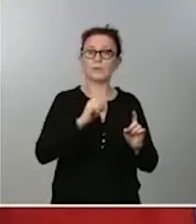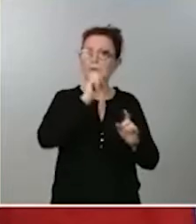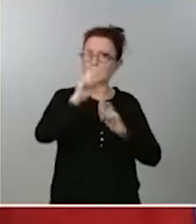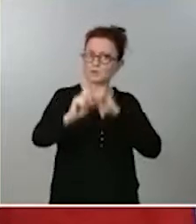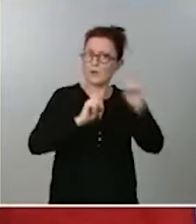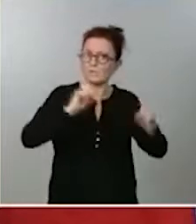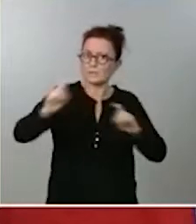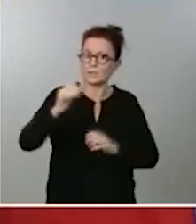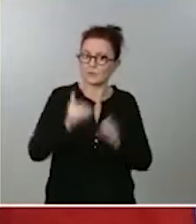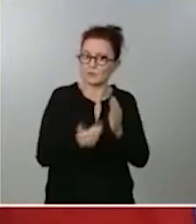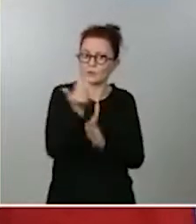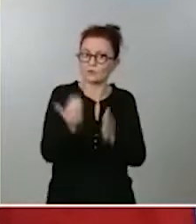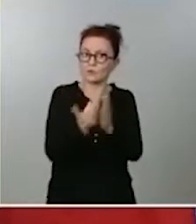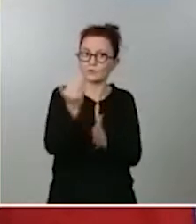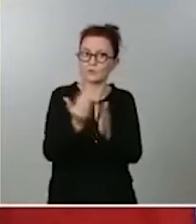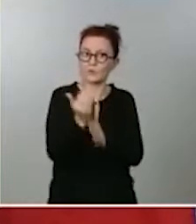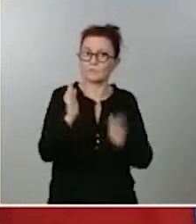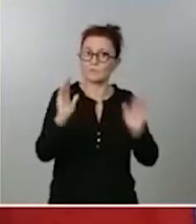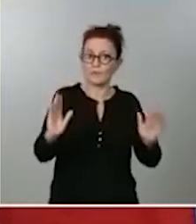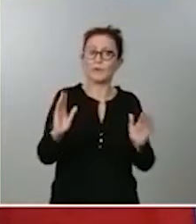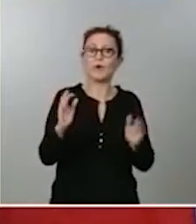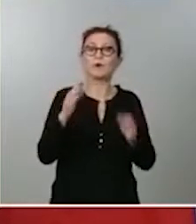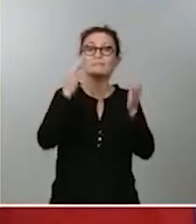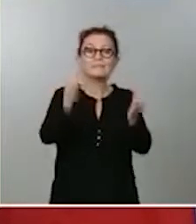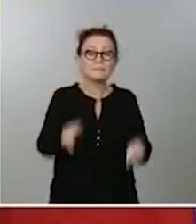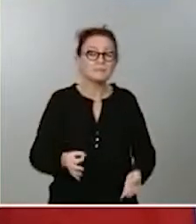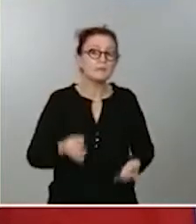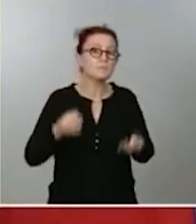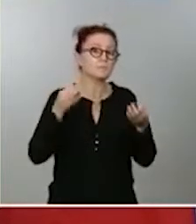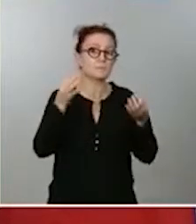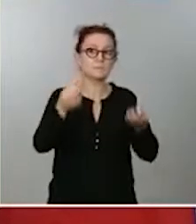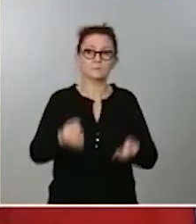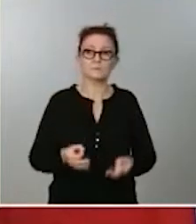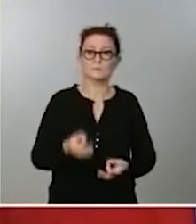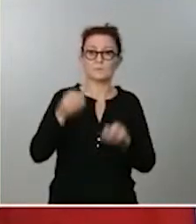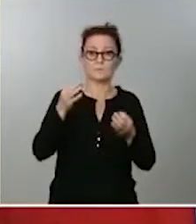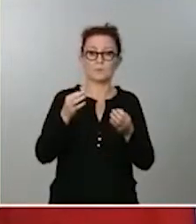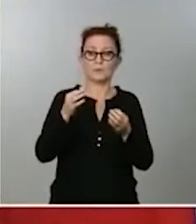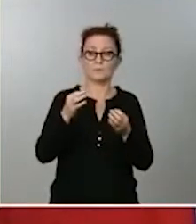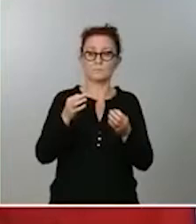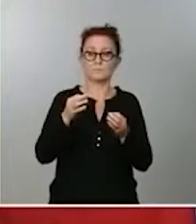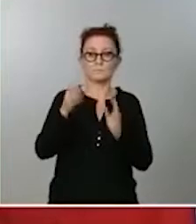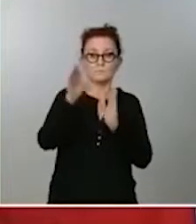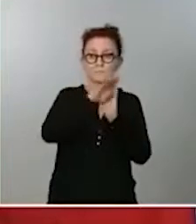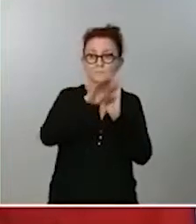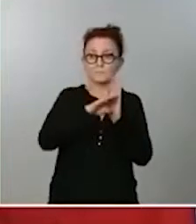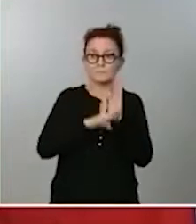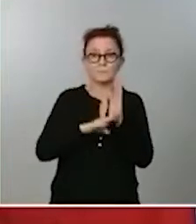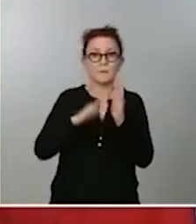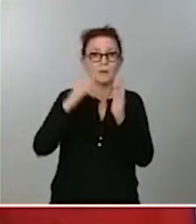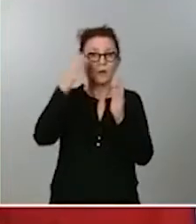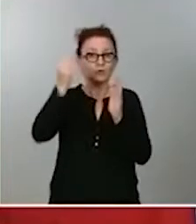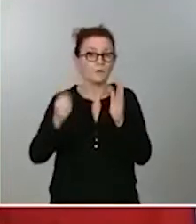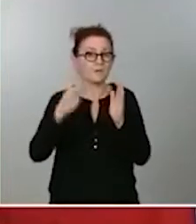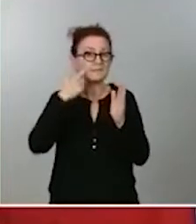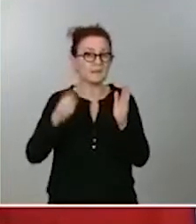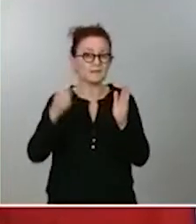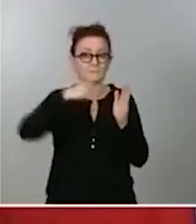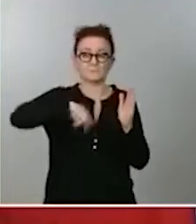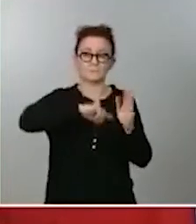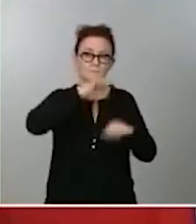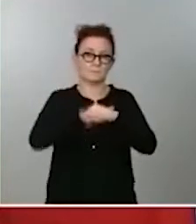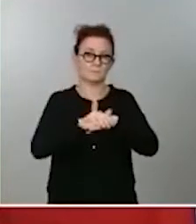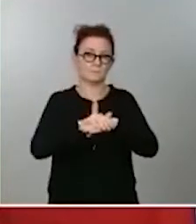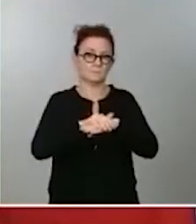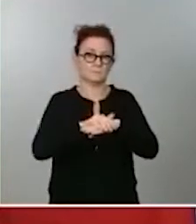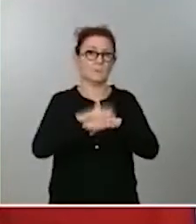próximos días, pero, por supuesto, siempre respetando todas las instrucciones que dictan las autoridades sanitarias y todas las medidas de seguridad,